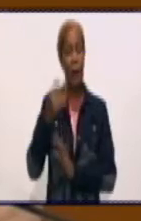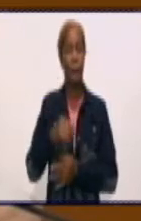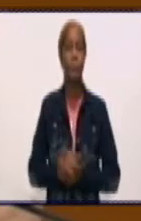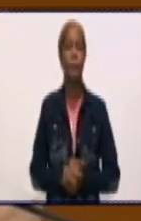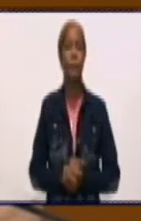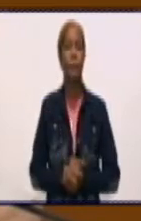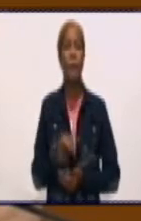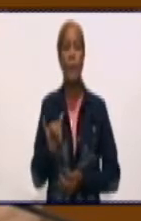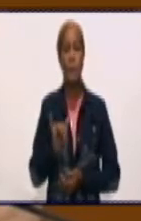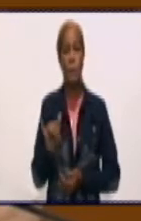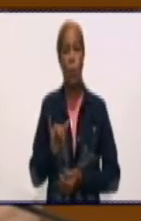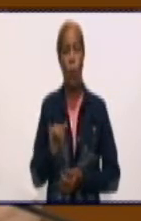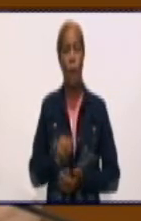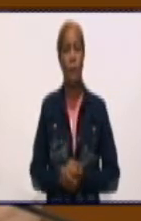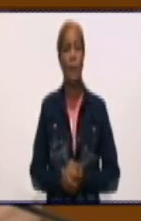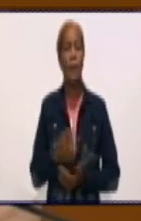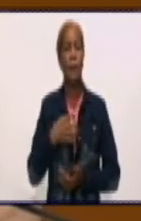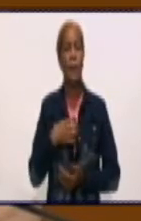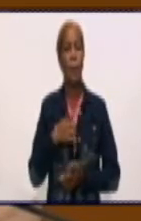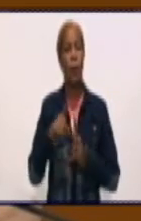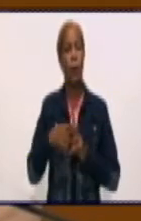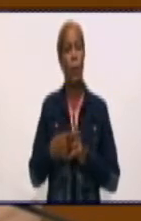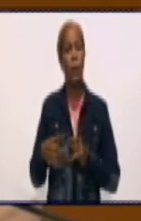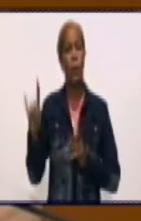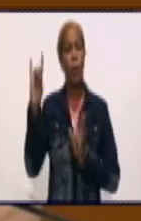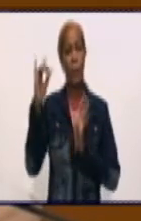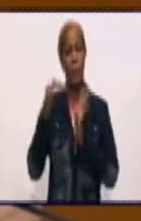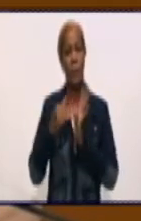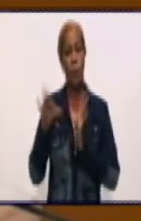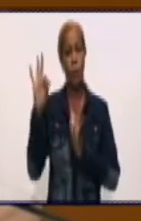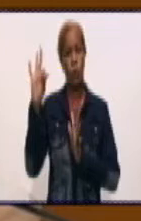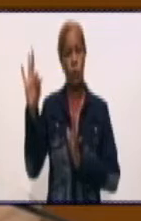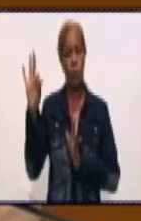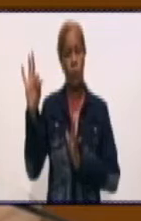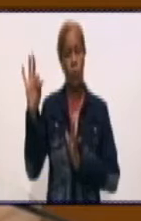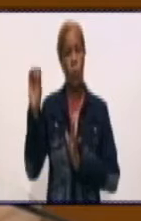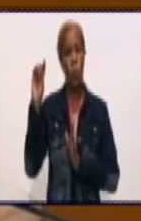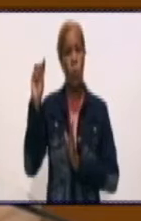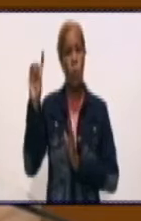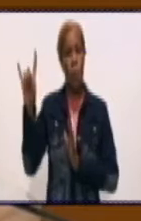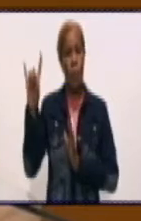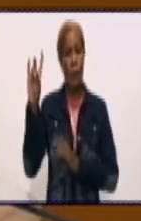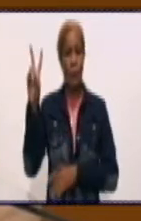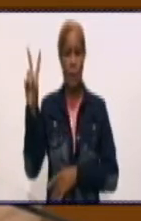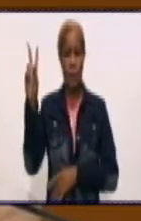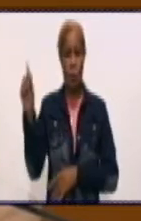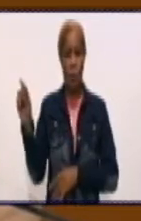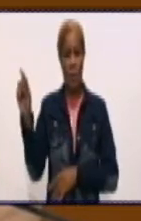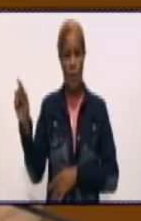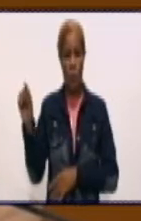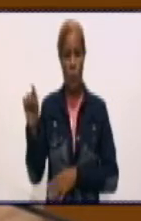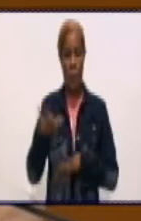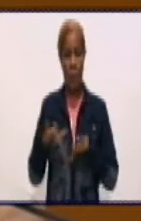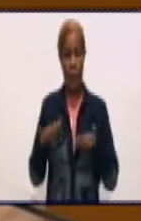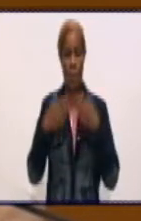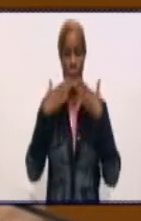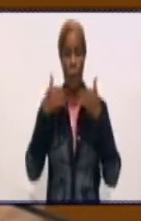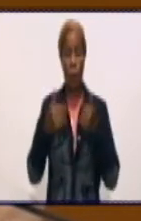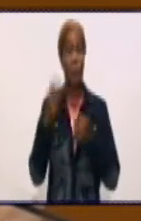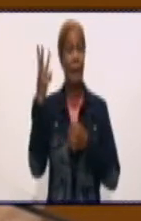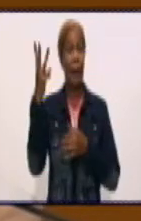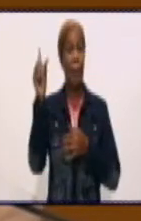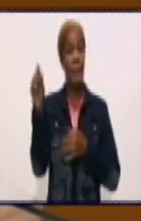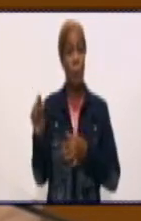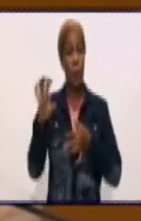24 horas y ya tenemos recuperados 9.846 pacientes. Tenemos hoy tres pacientes en estado